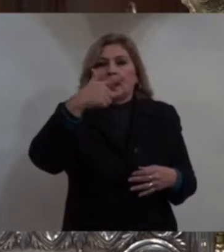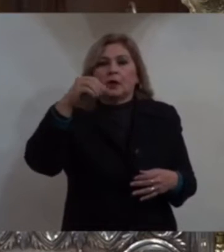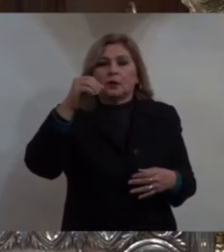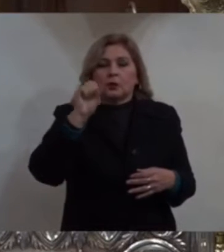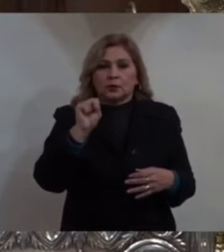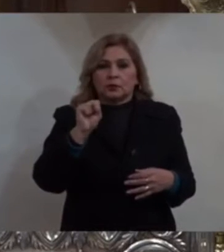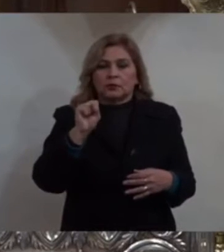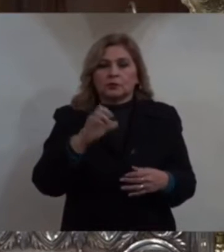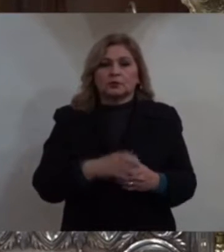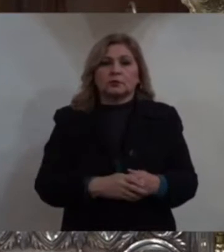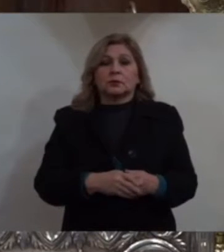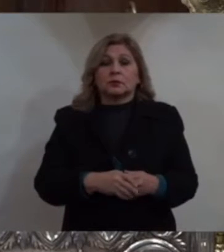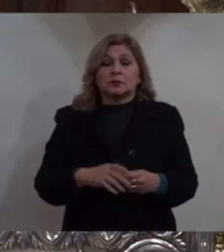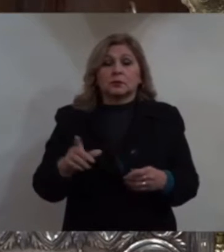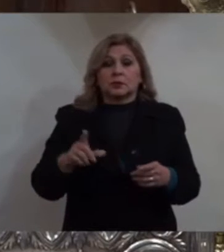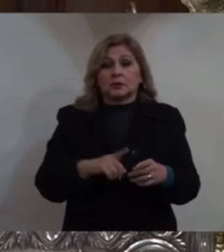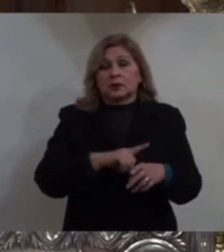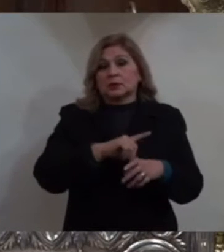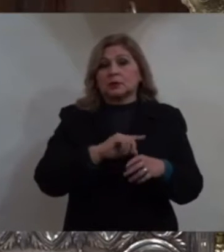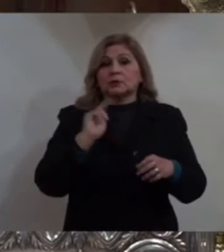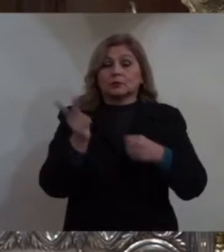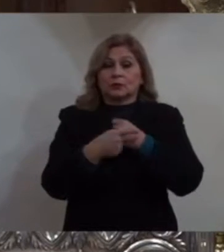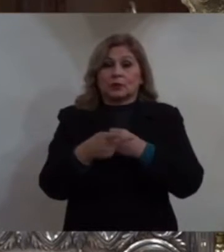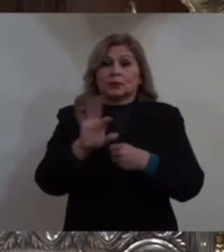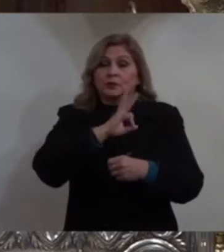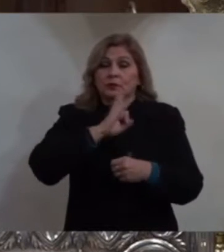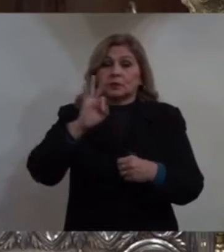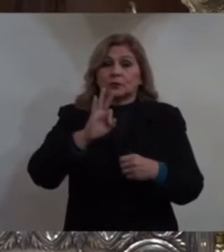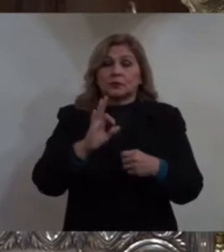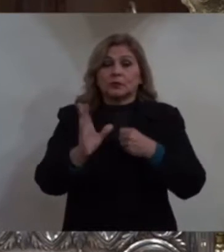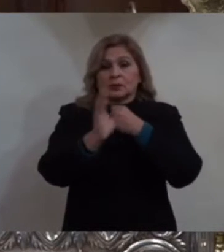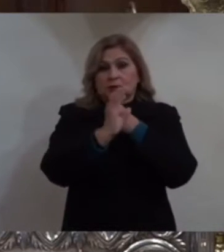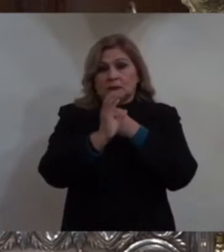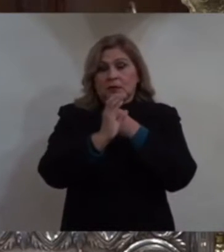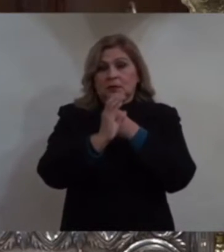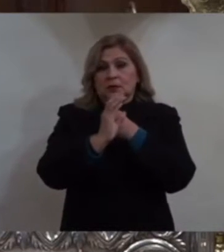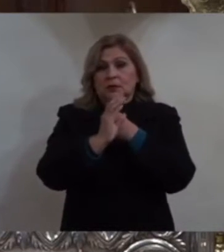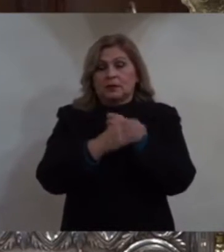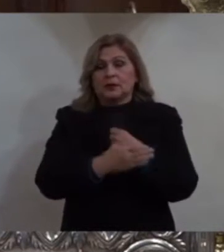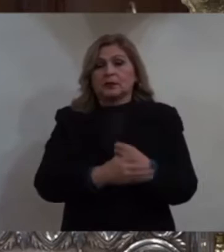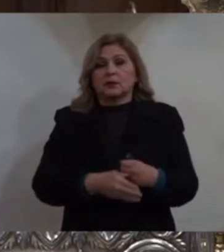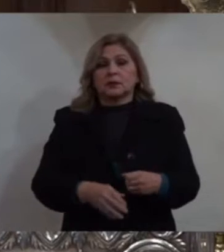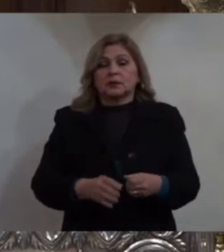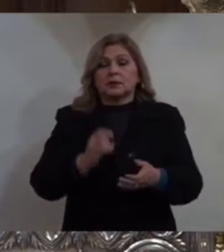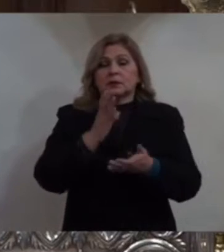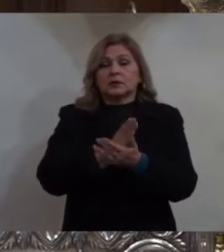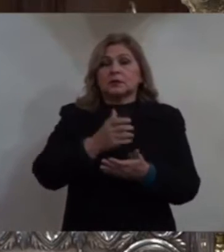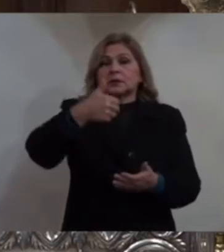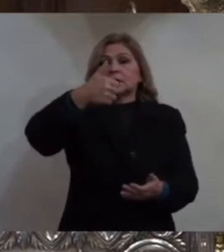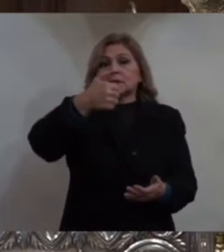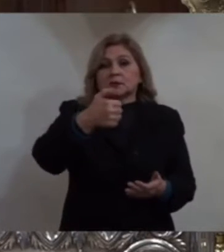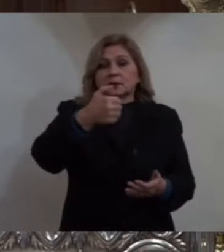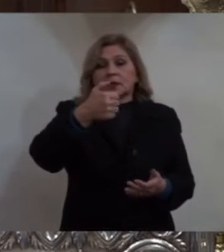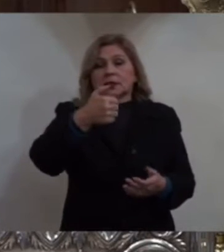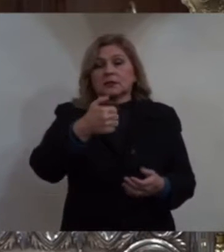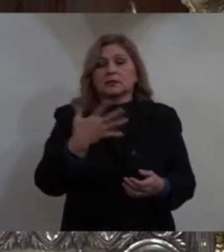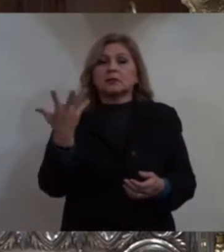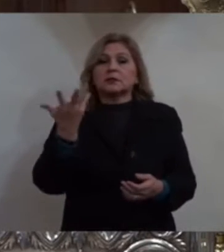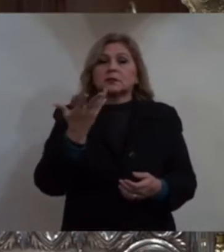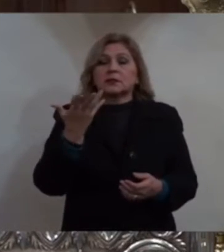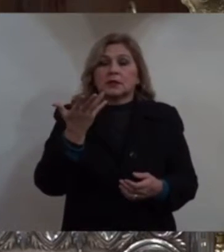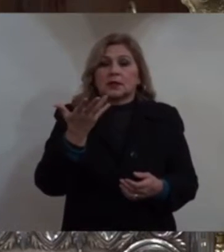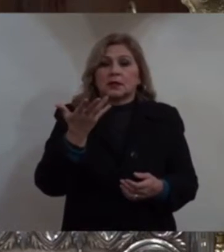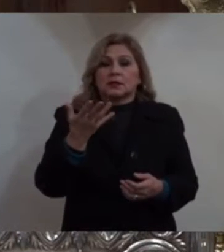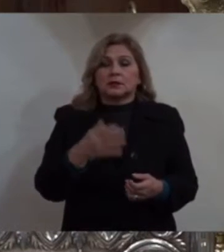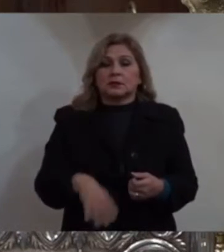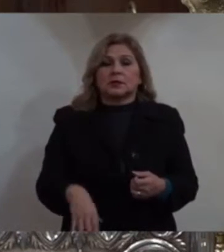donde se puede celebrar festivamente el día 6, se hace la